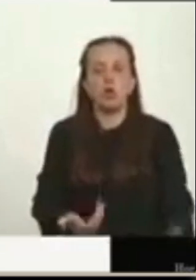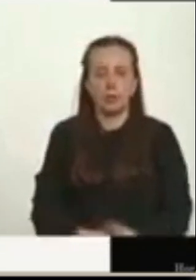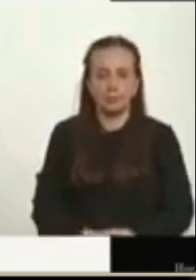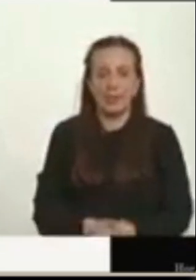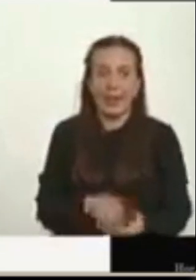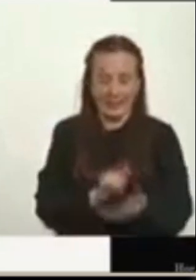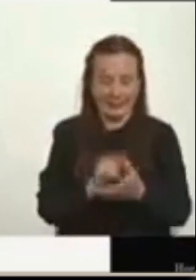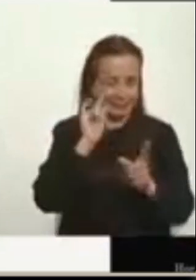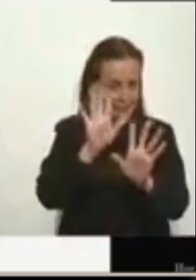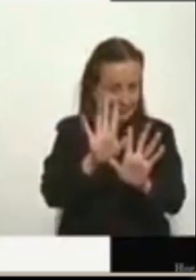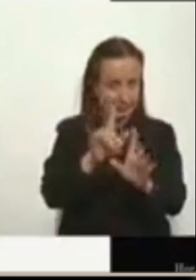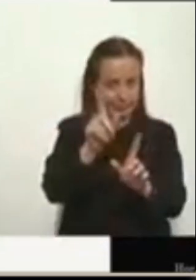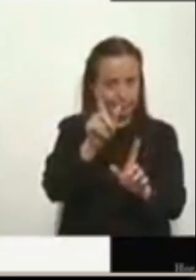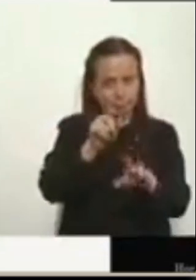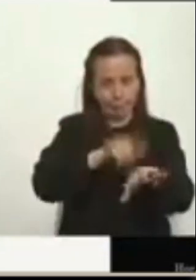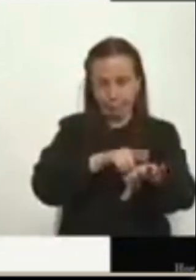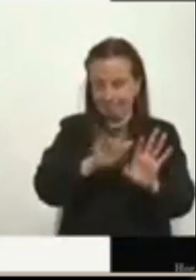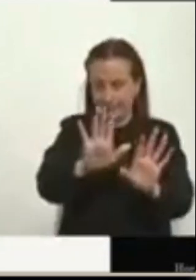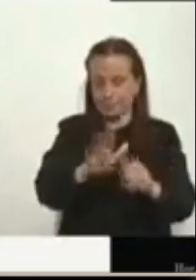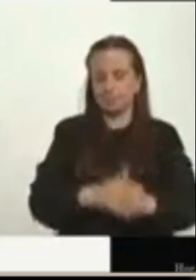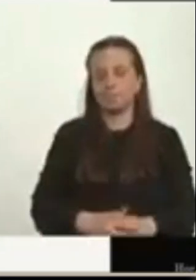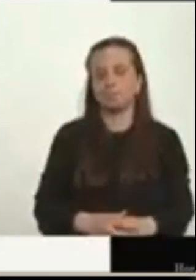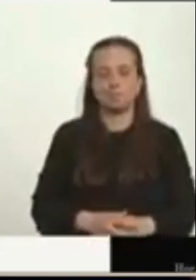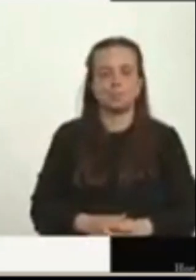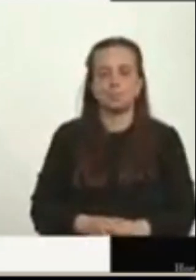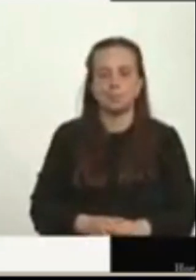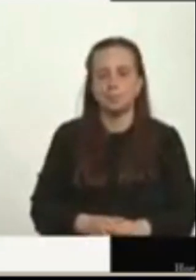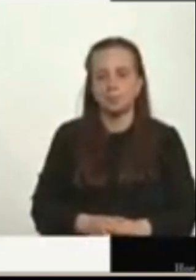detenerme en esta imagen. Primero,